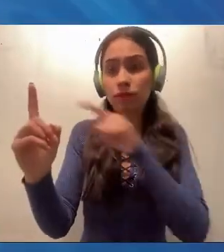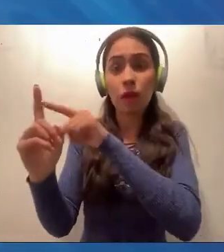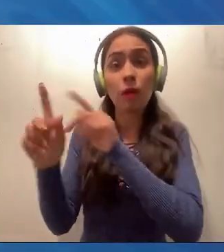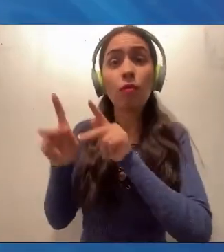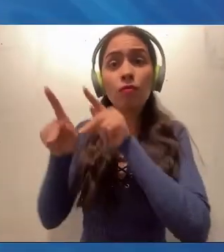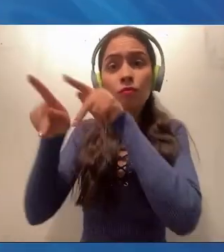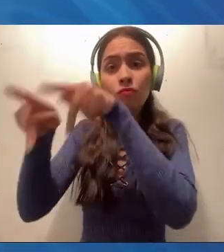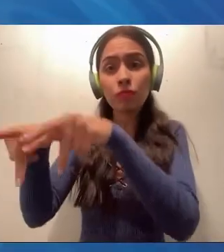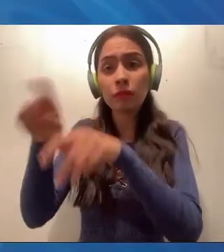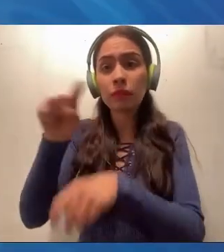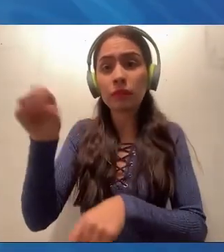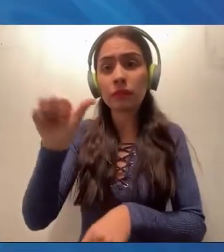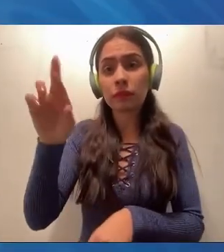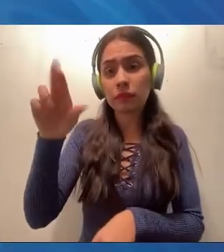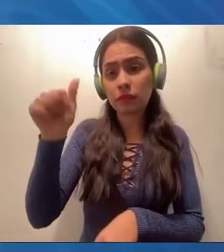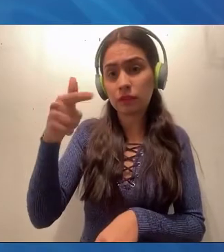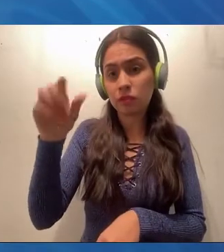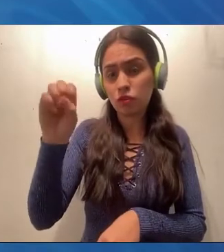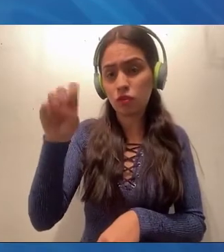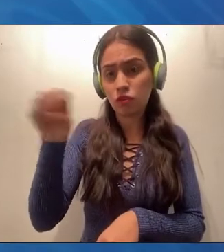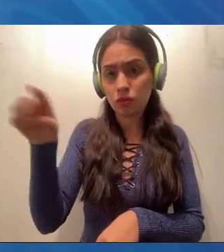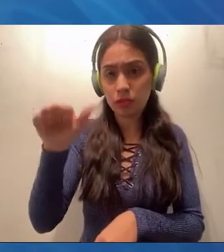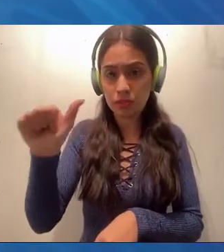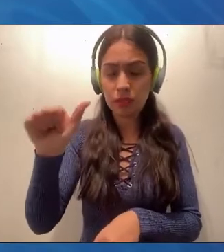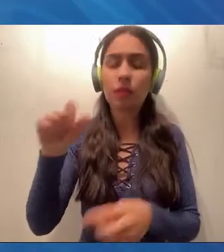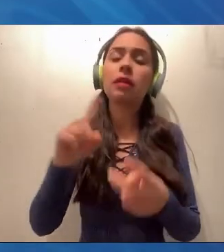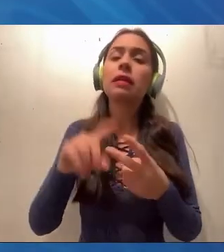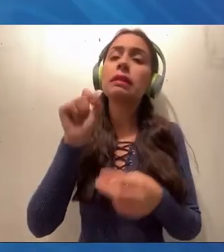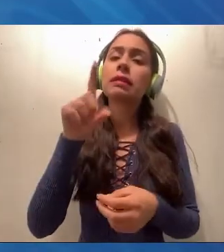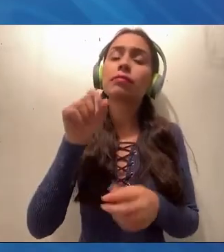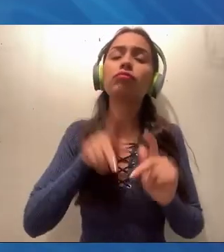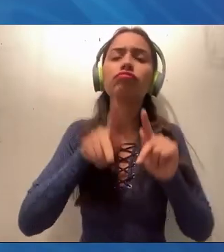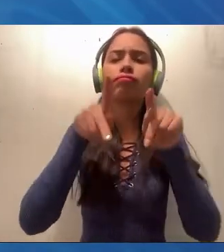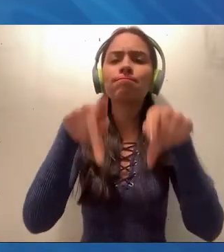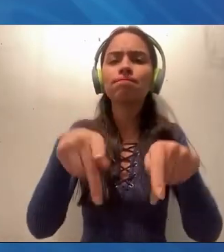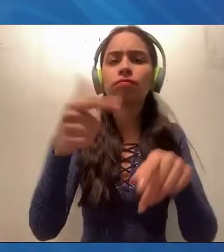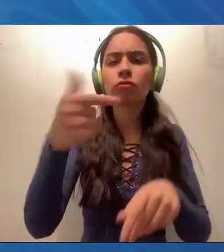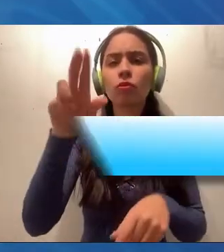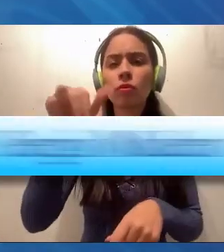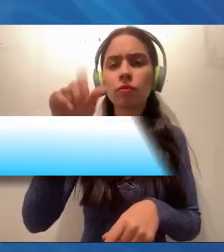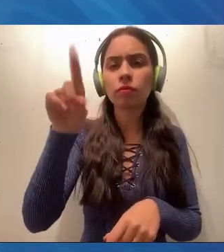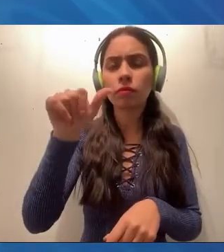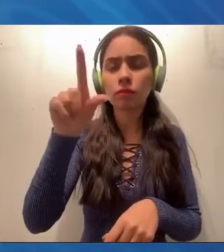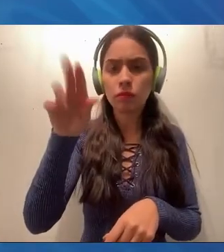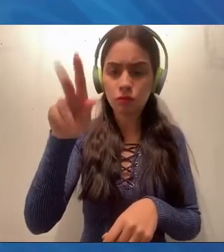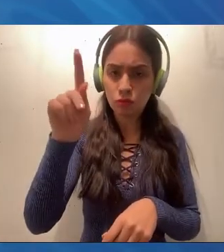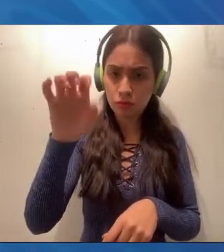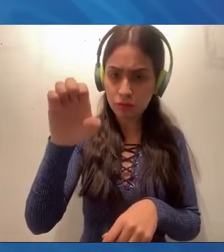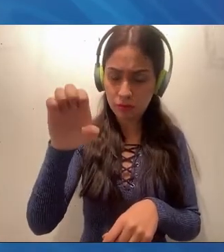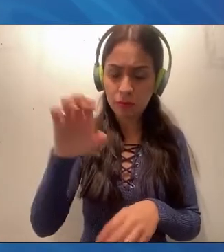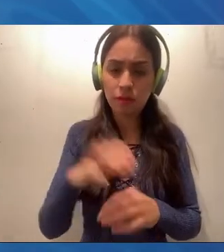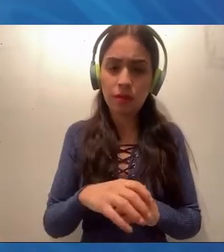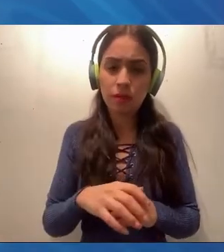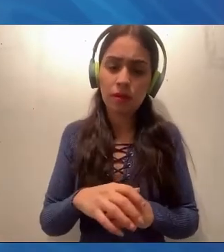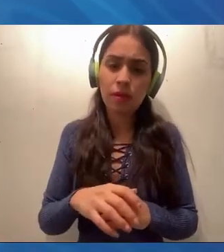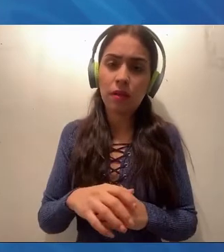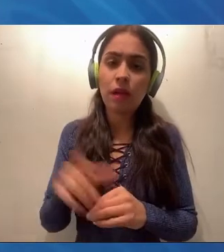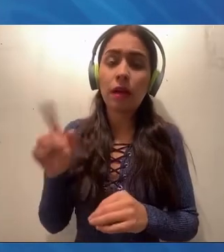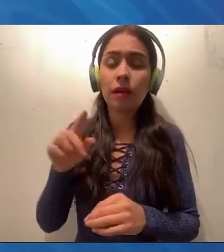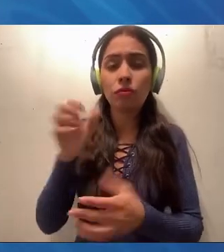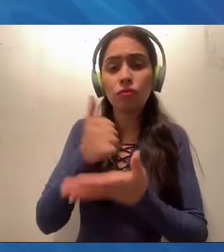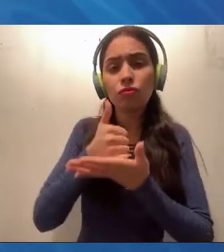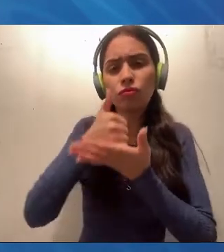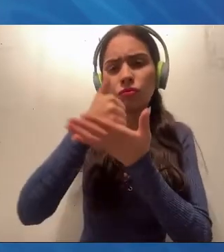Tornillo, lo que además de darnos seguridad y rapidez en el flujo de la información de los puentes, nos permite ofrecerle a la ciudad,